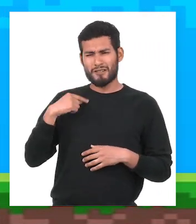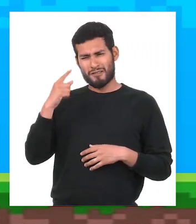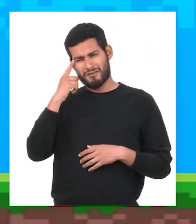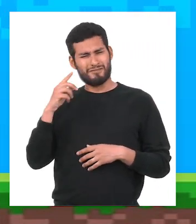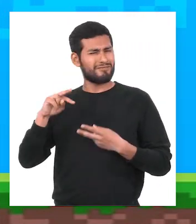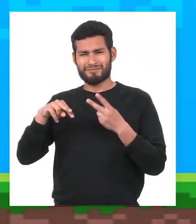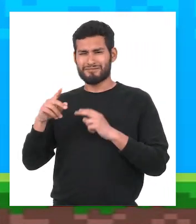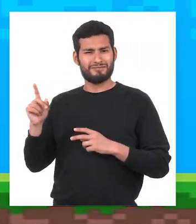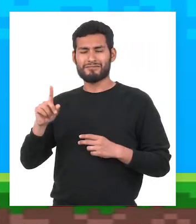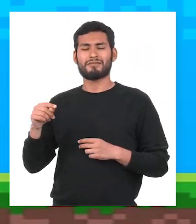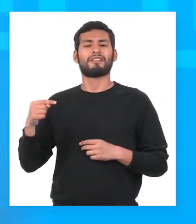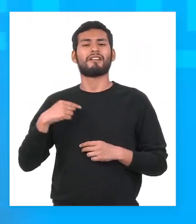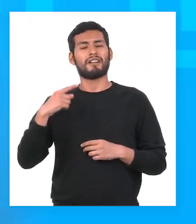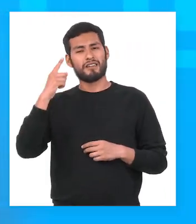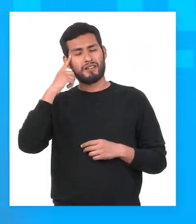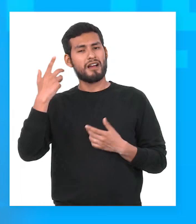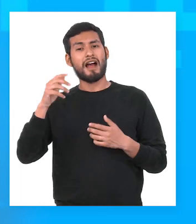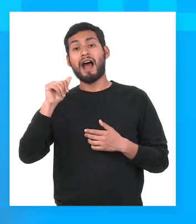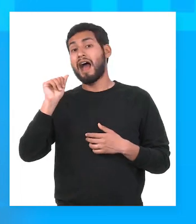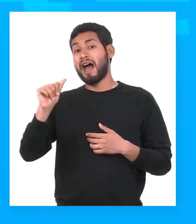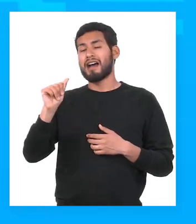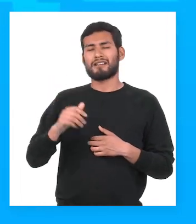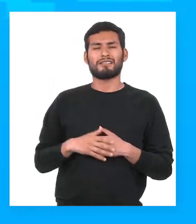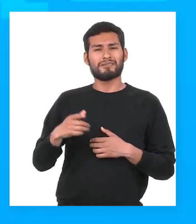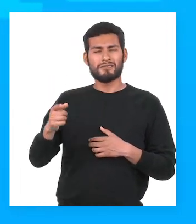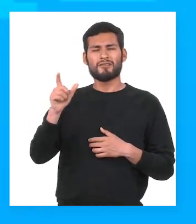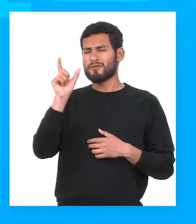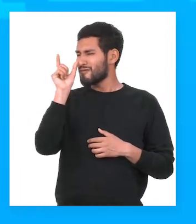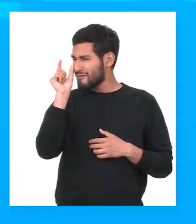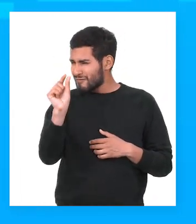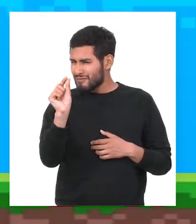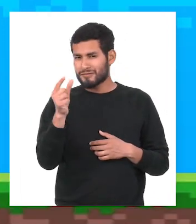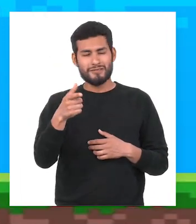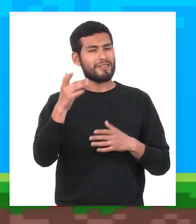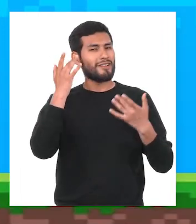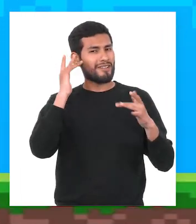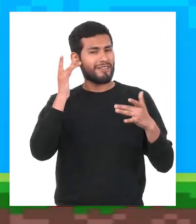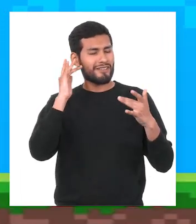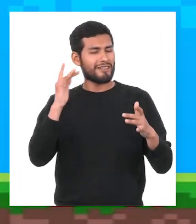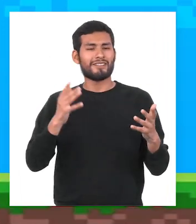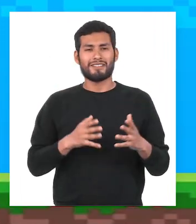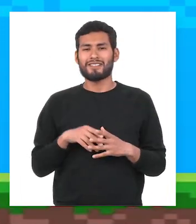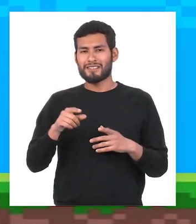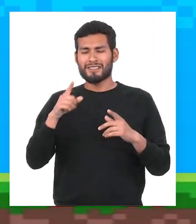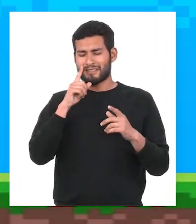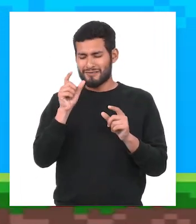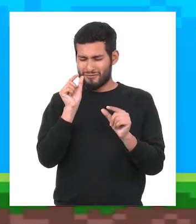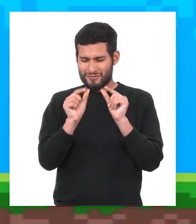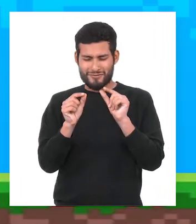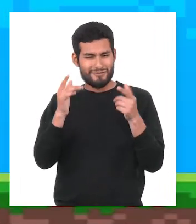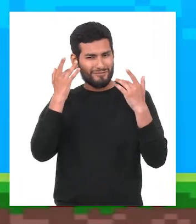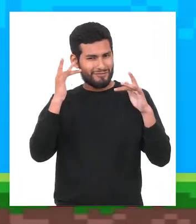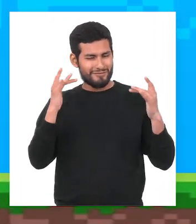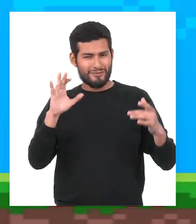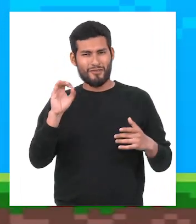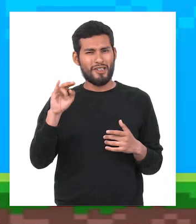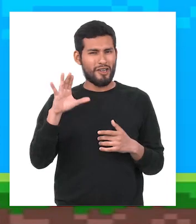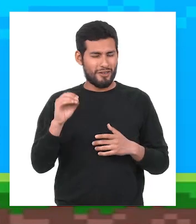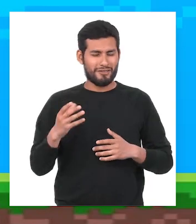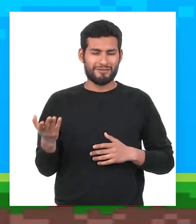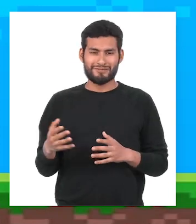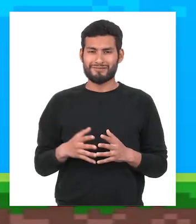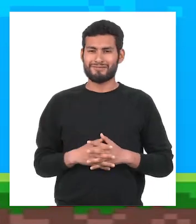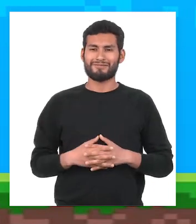Esta vez te daré la contraria. Yo iré por la alternativa A. Creo que la unidad mínima es el fonema, que pertenece al nivel fónico.